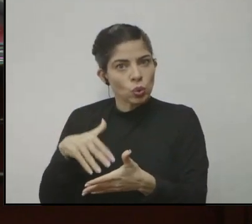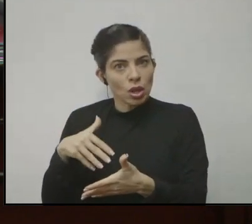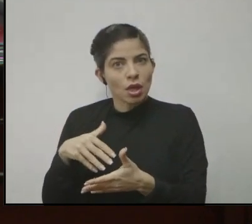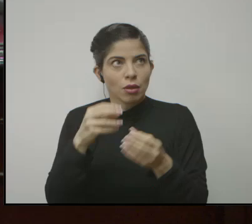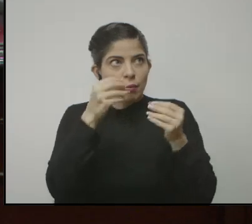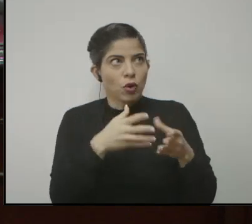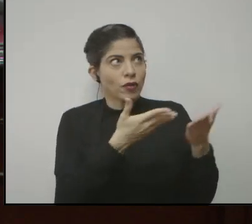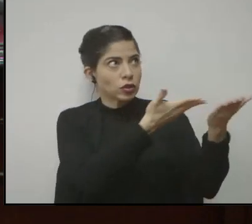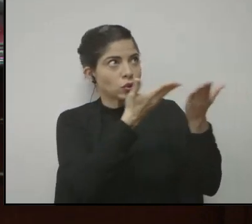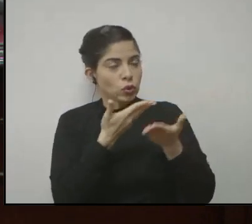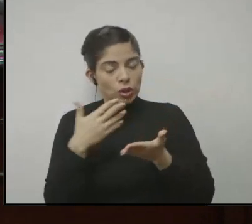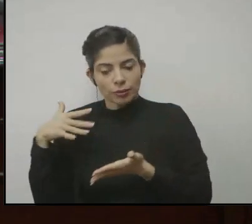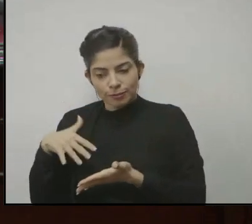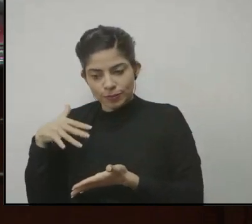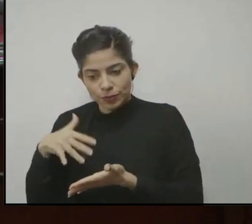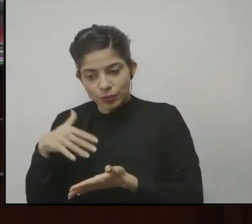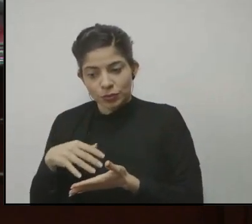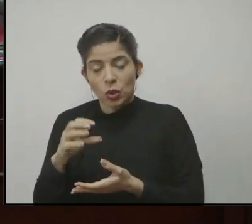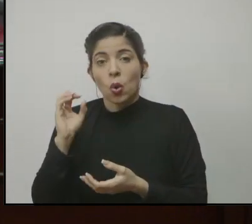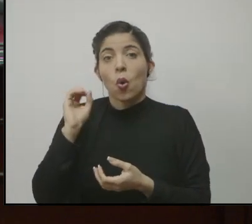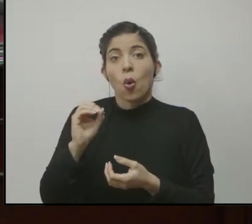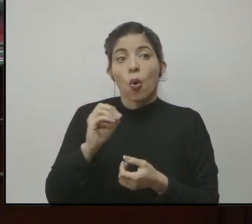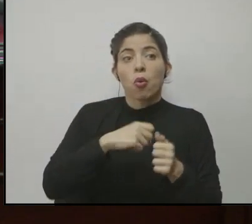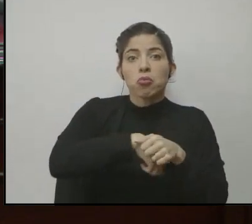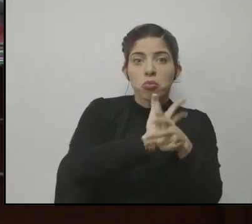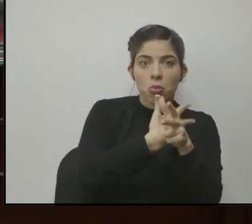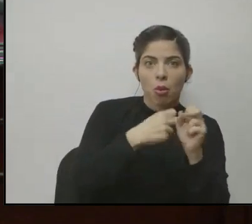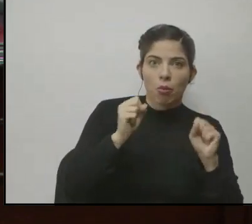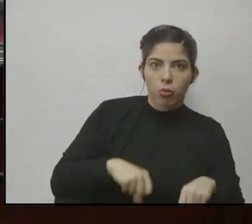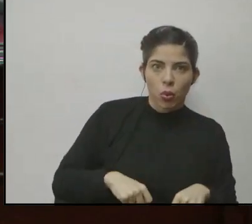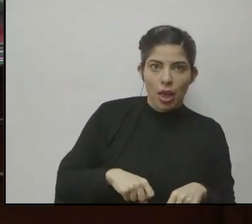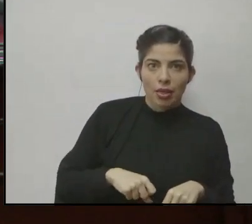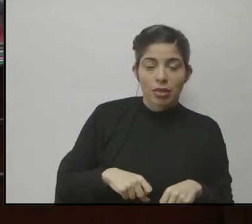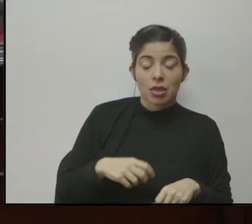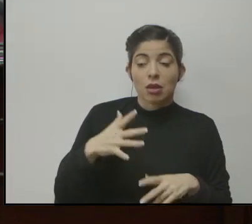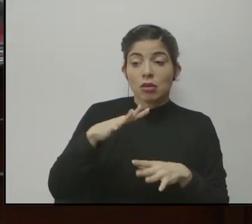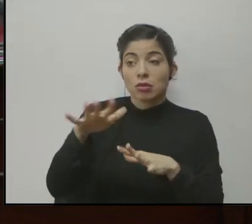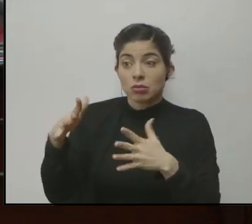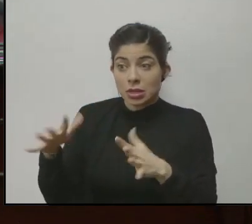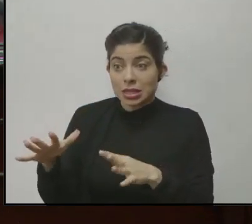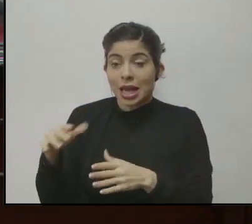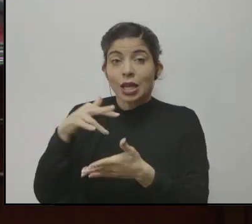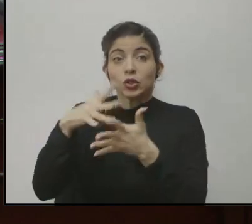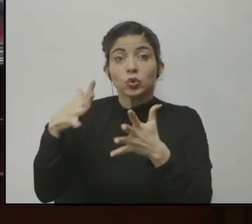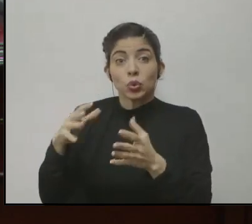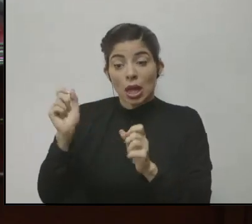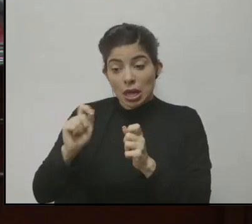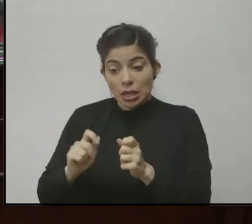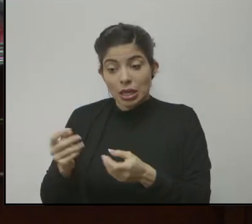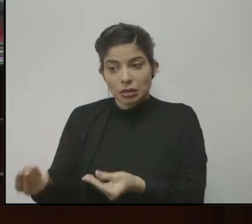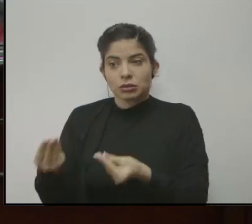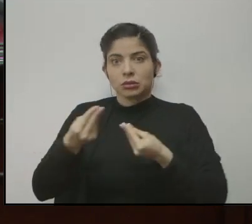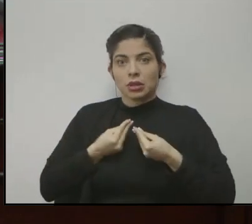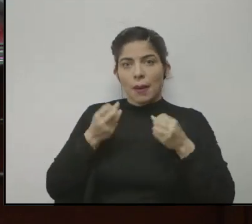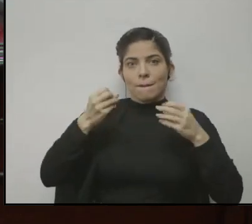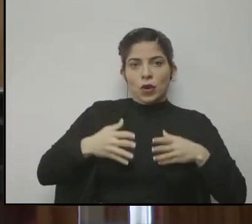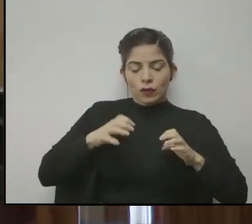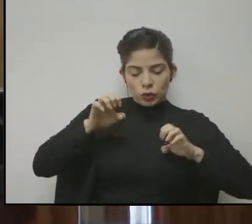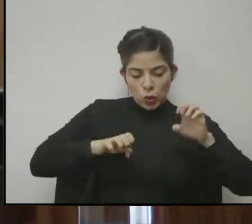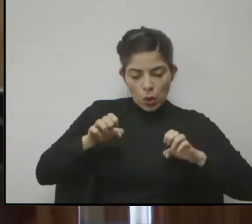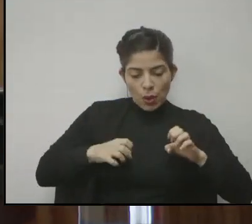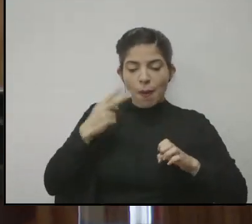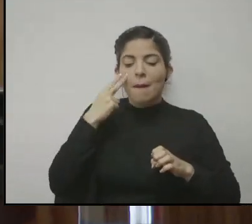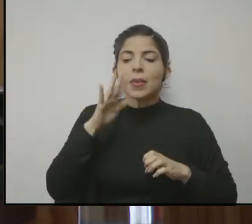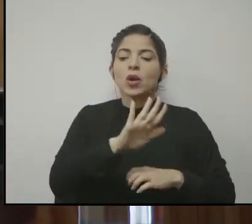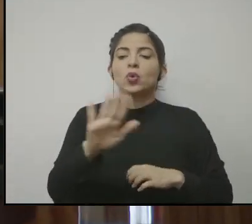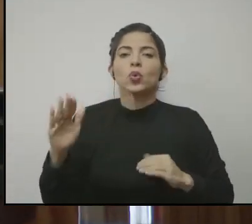llevar, o algunos pueden conectarse a la clase virtual, y con la devolución que hacen los estudiantes ver cuál es el nivel que ellos tienen. Exactamente.